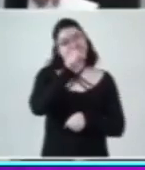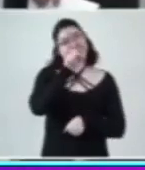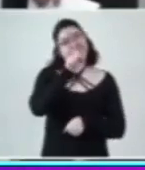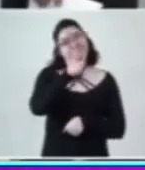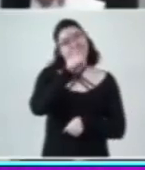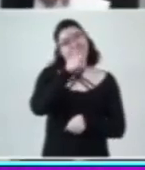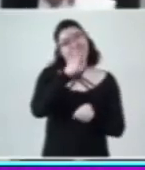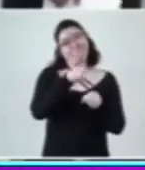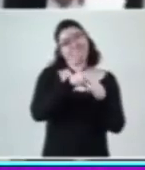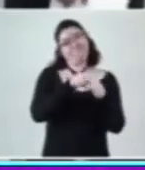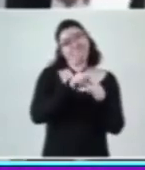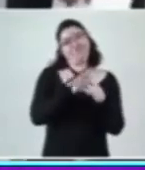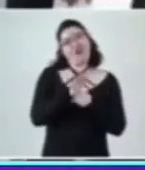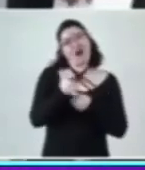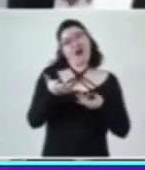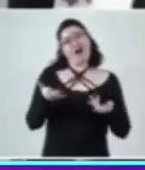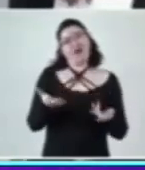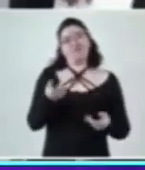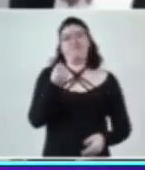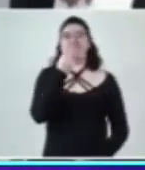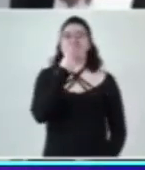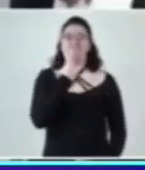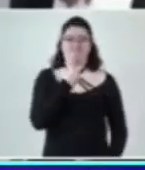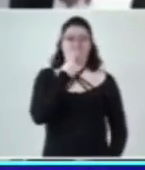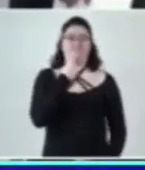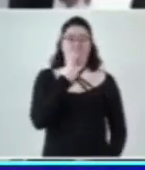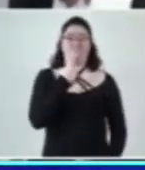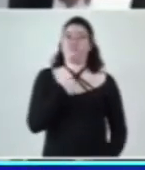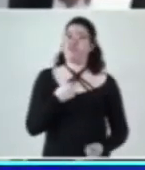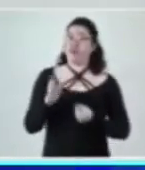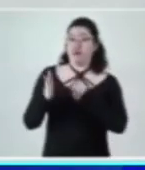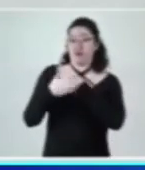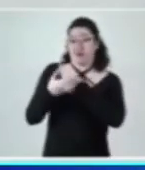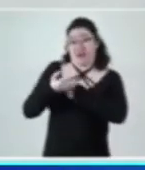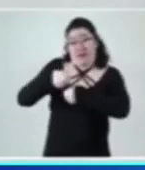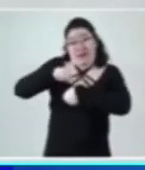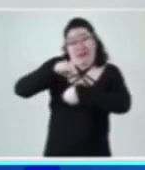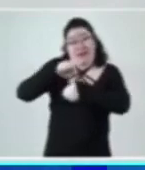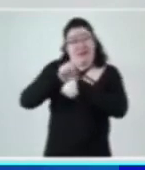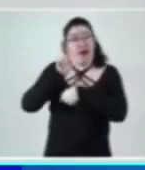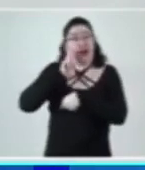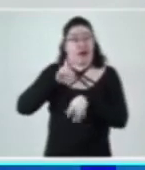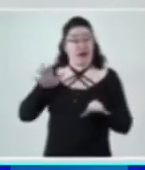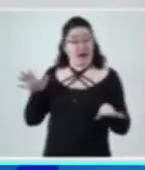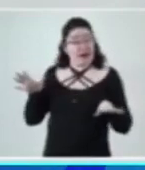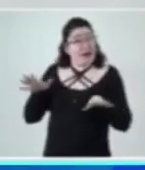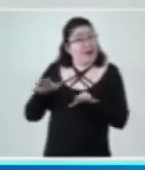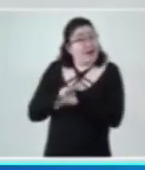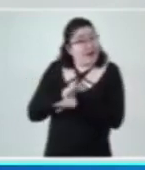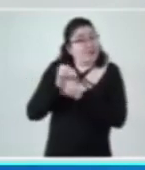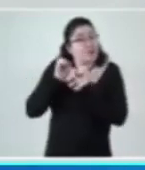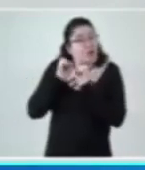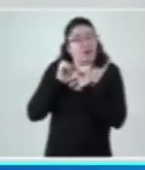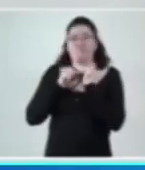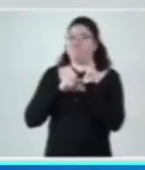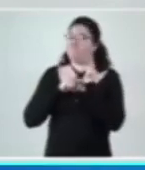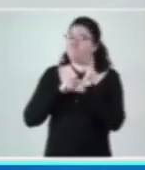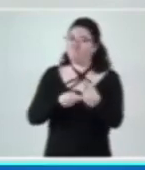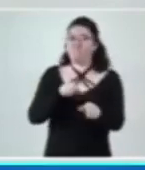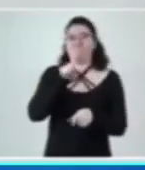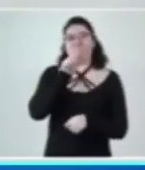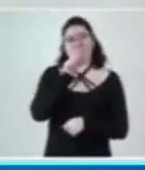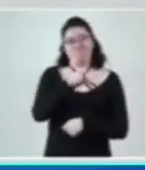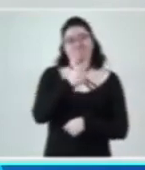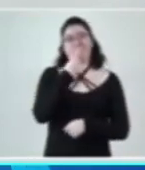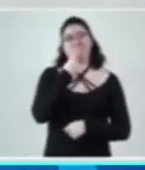Y pese a la estabilización de casos de COVID-19, seguimos en semáforo rojo, informó la jefa de gobierno, Claudia Sheinbaum.